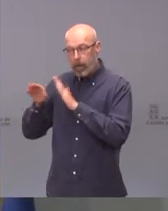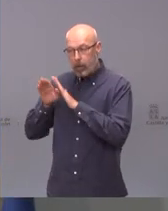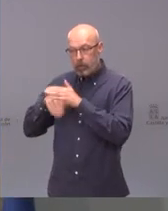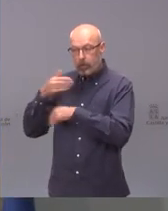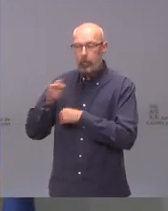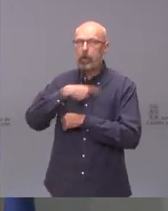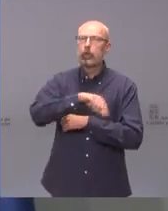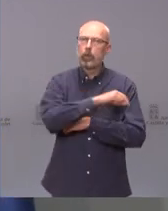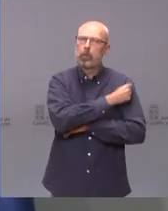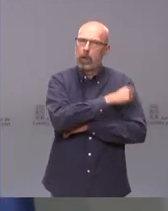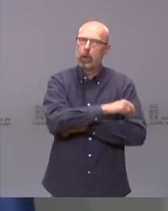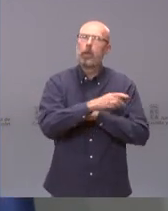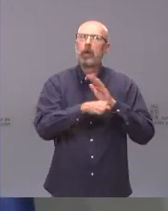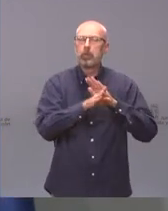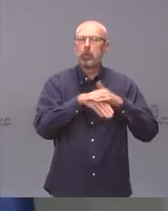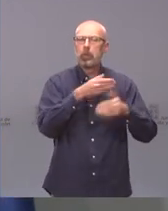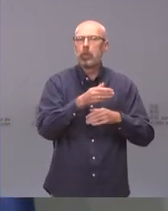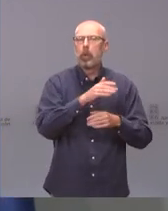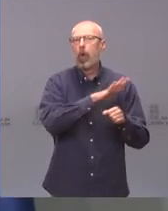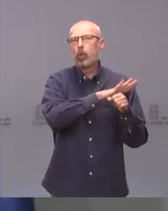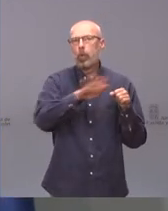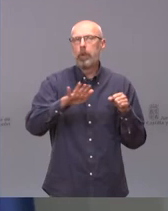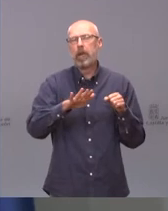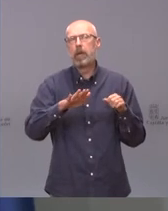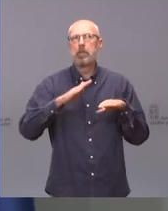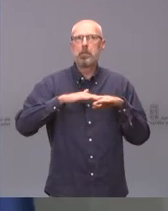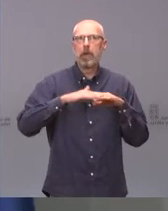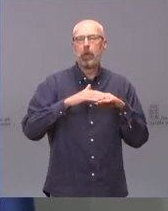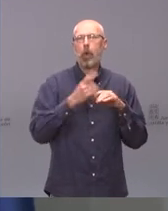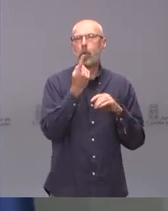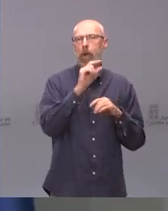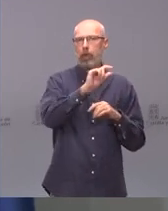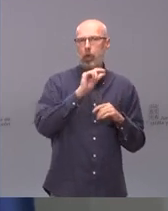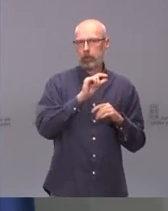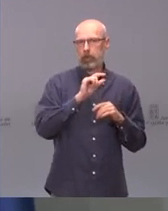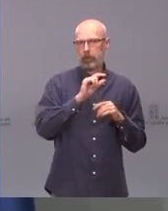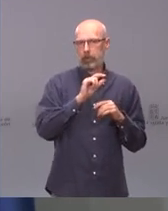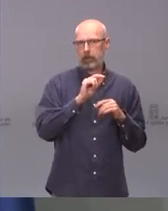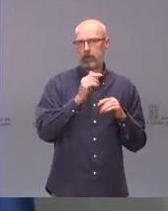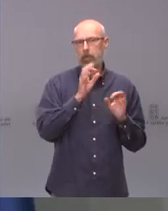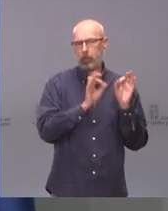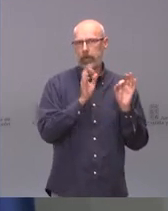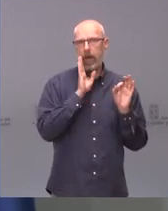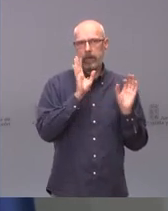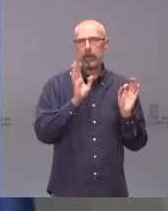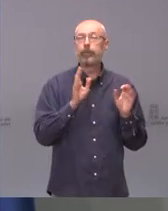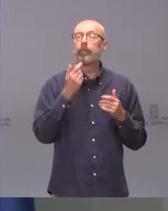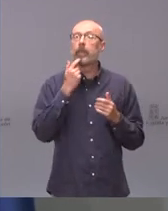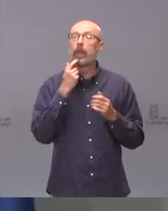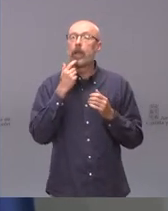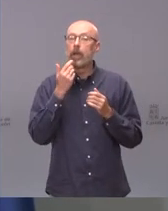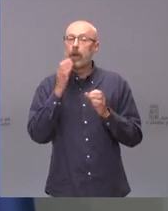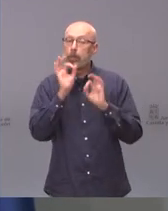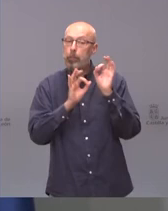de inmunización con al menos una dosis. ¿Qué porcentaje de población y hasta qué edad